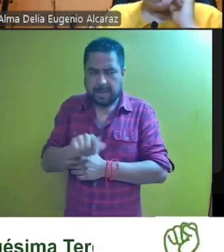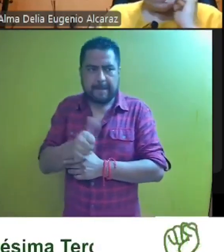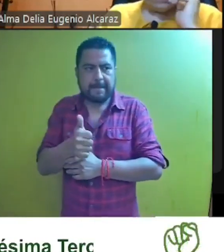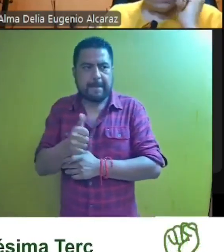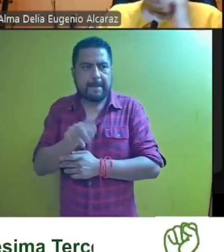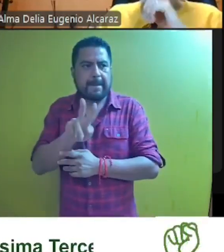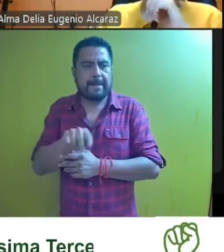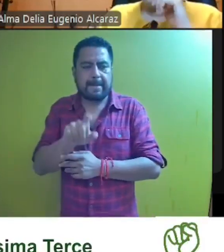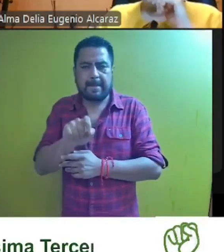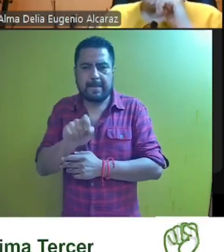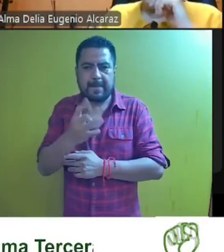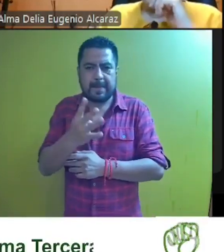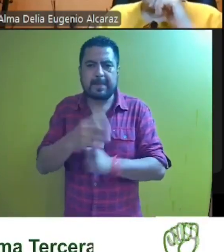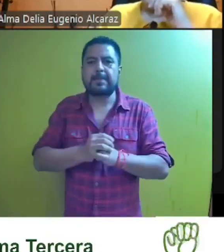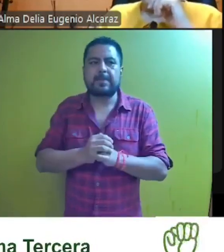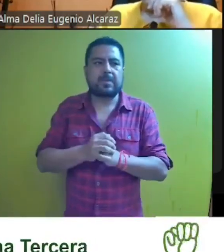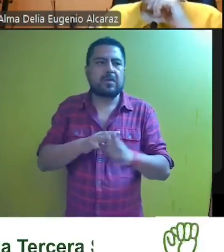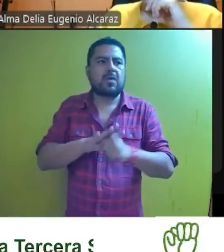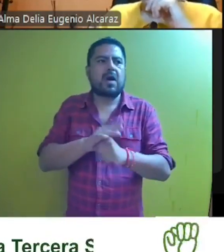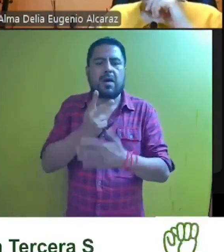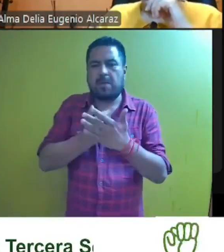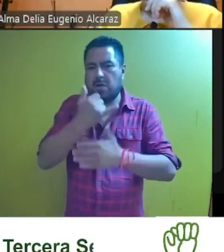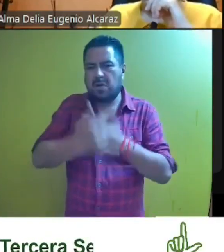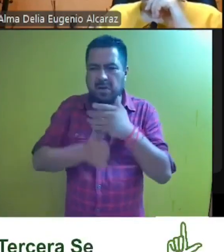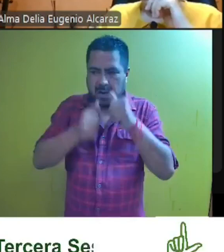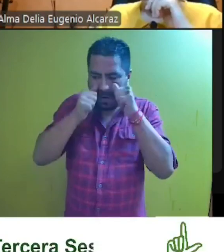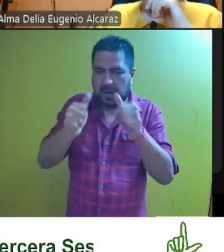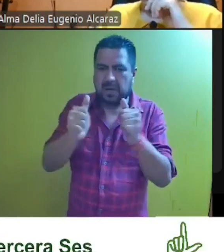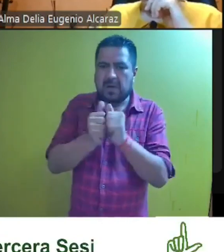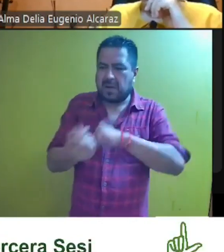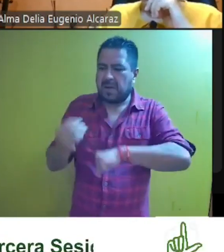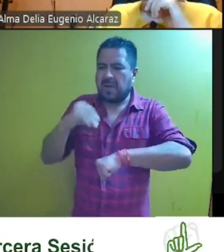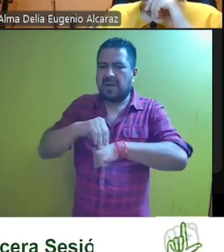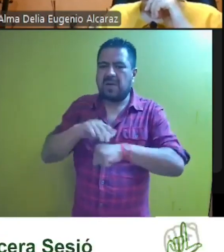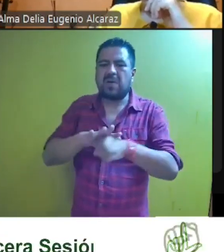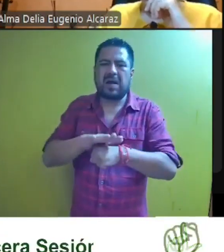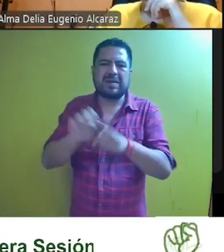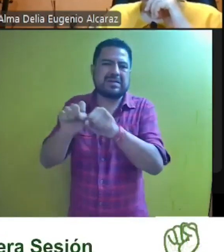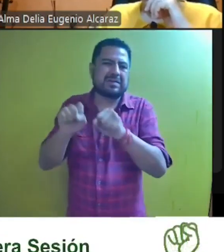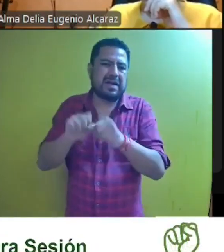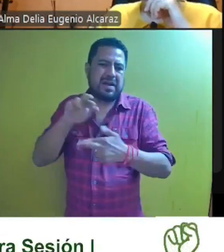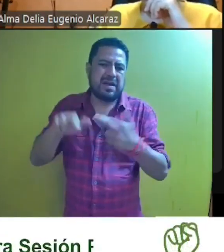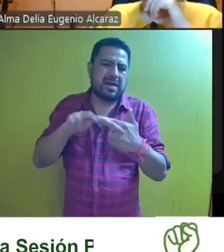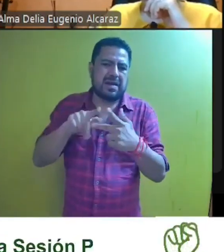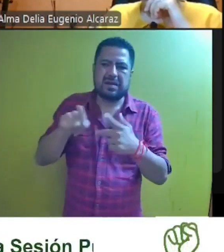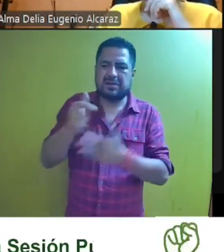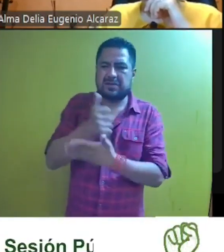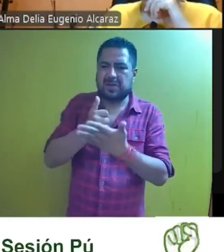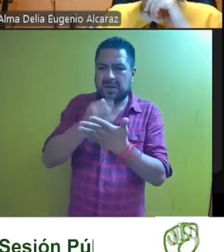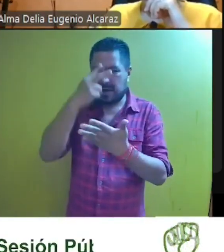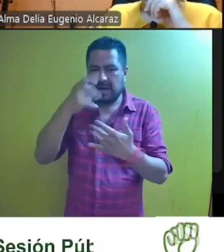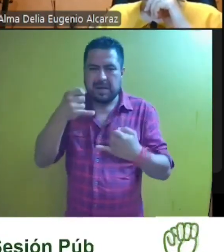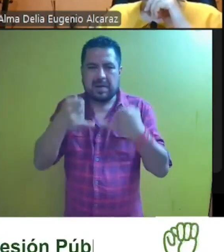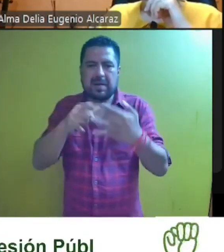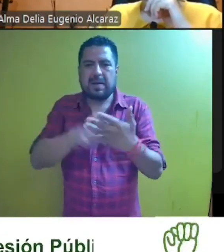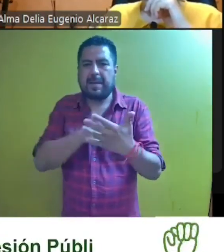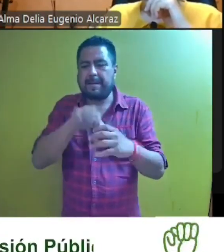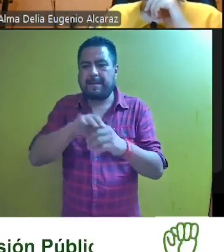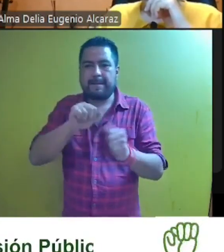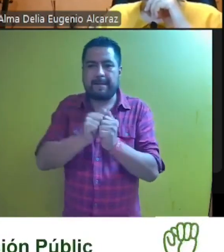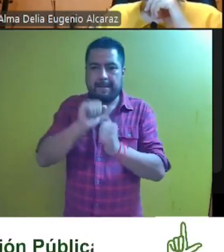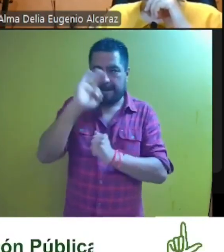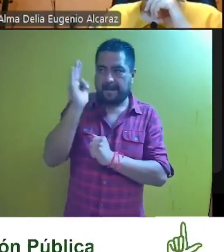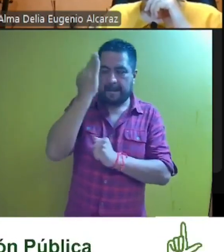diagonal veinte veinticuatro en el proyecto en cumplimiento de la ejecutoria de la sala regional ciudad de México del tribunal electoral del poder judicial de la